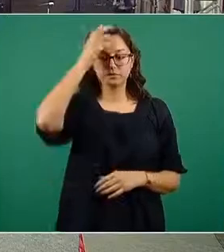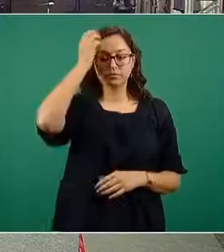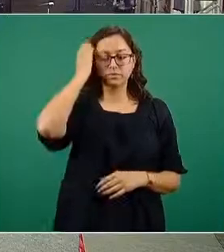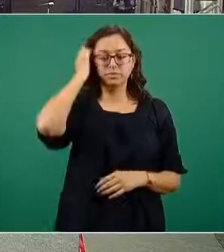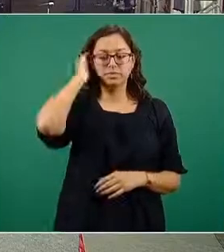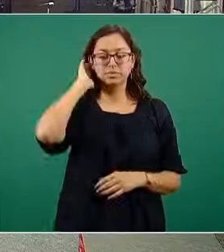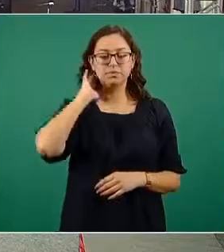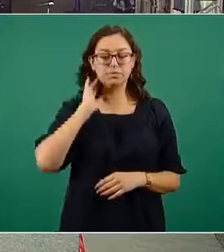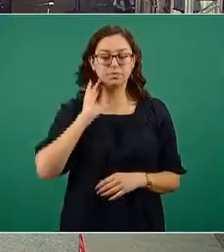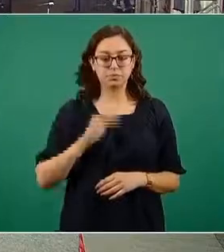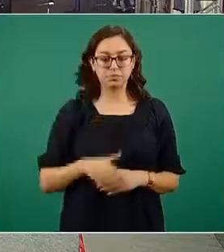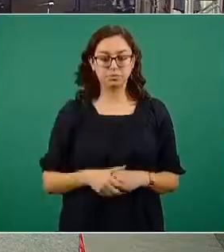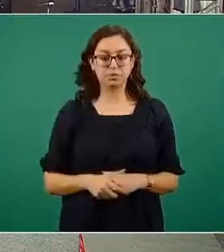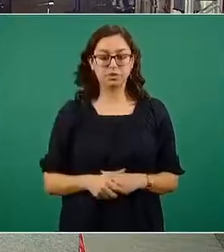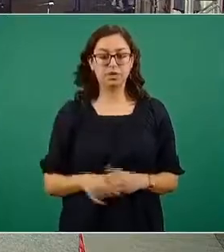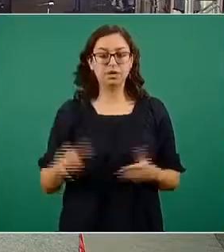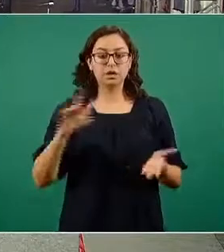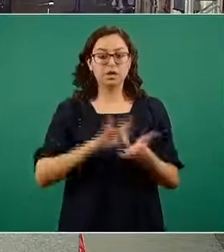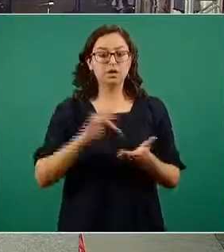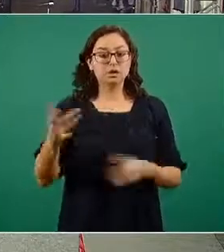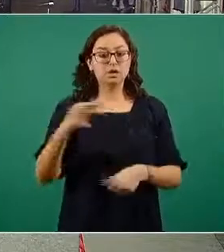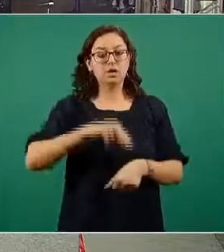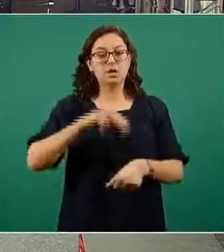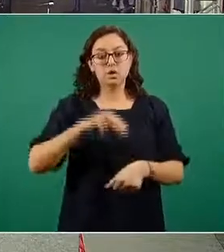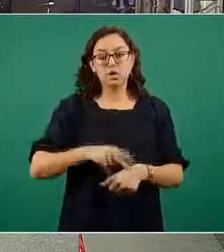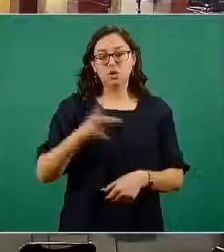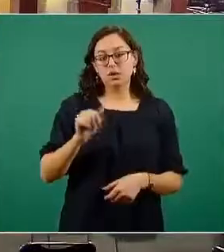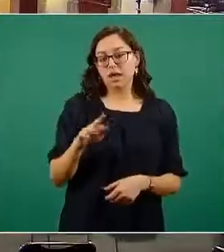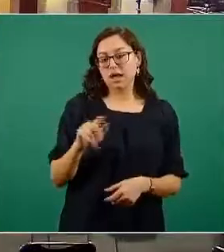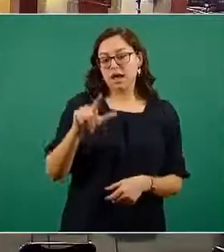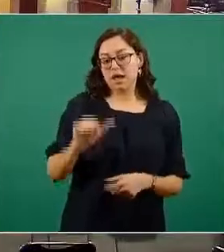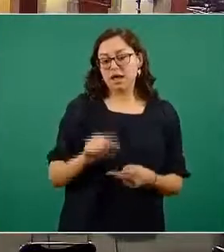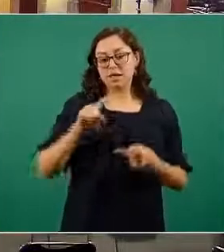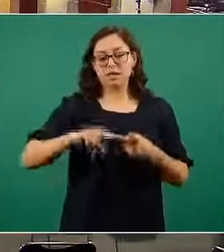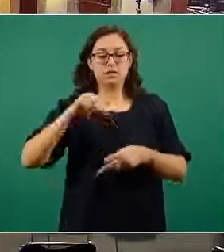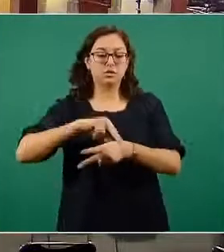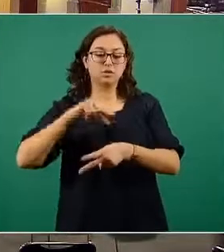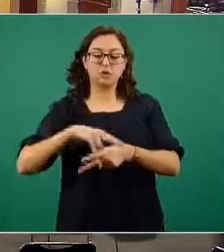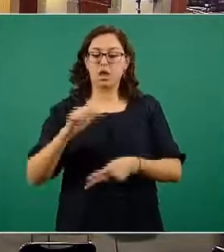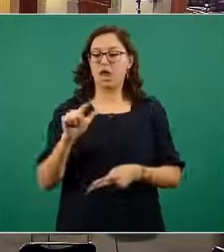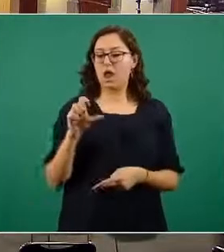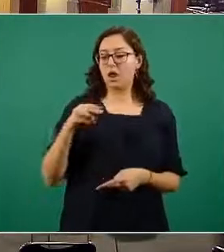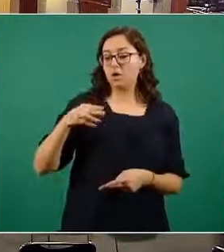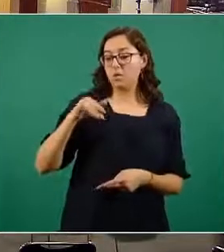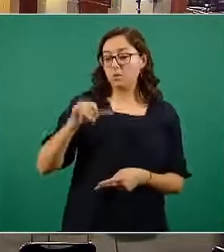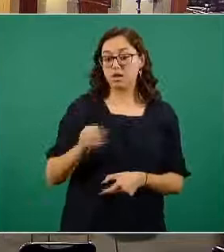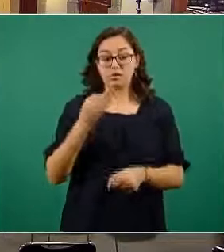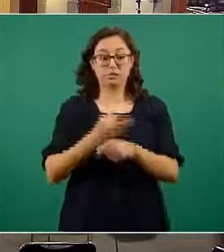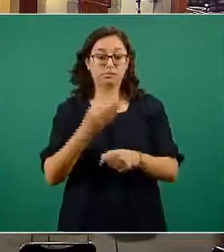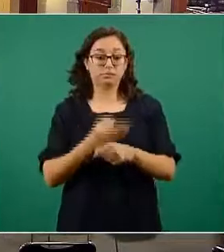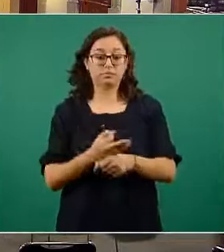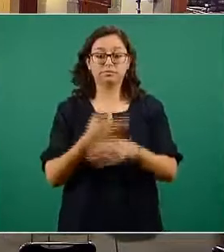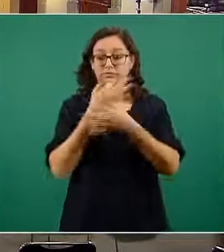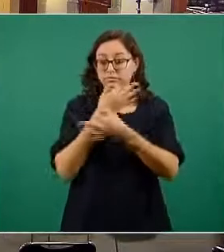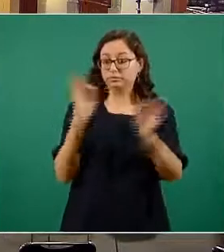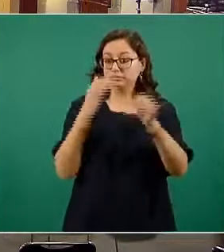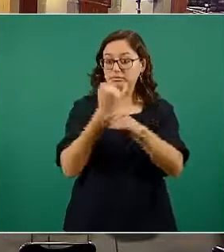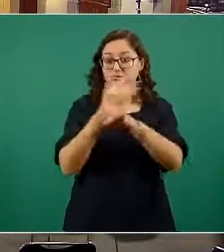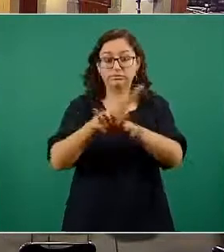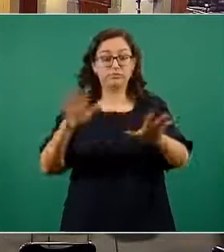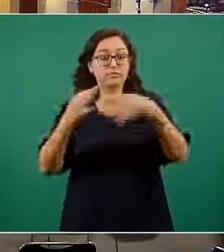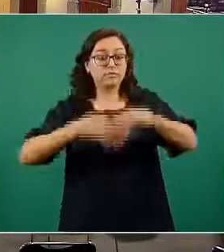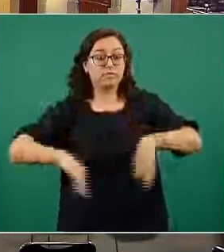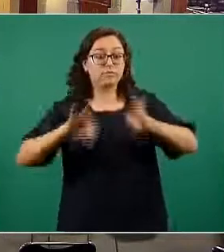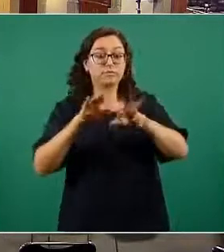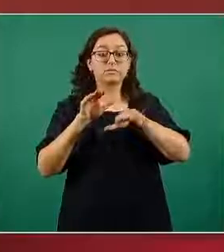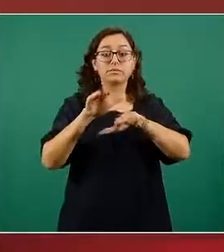muchas gracias doctora Carla Berdichevsky doctor Alonía por dar este importantísimo mensaje sobre la salud materna y